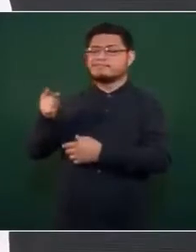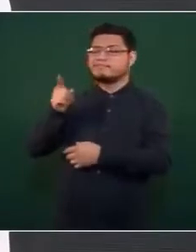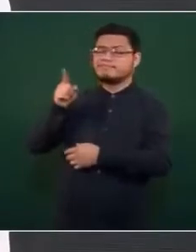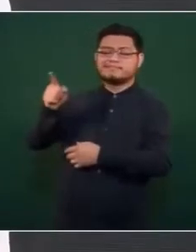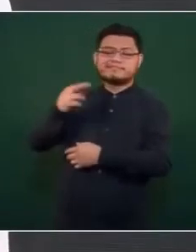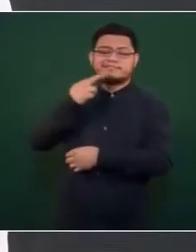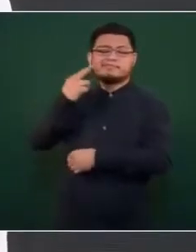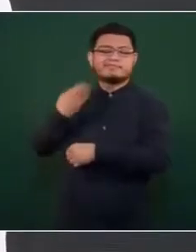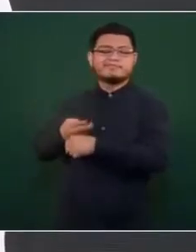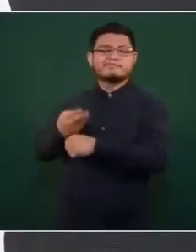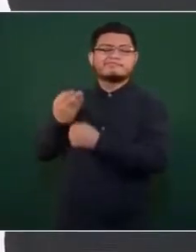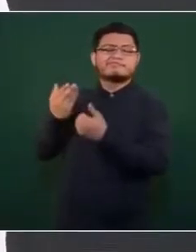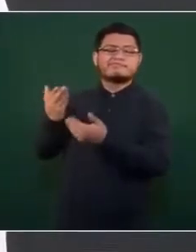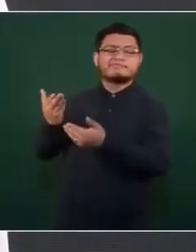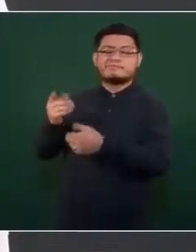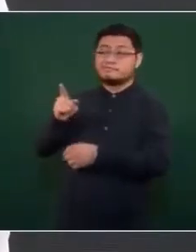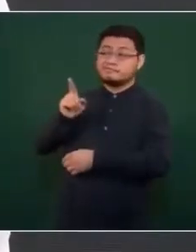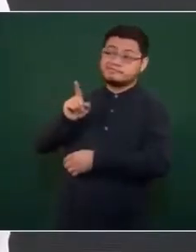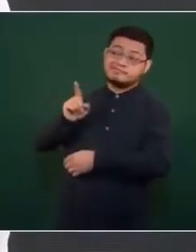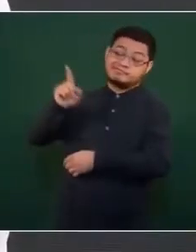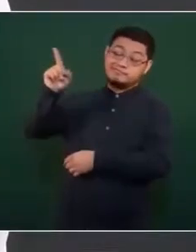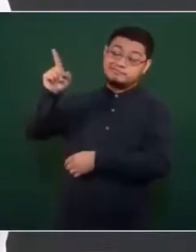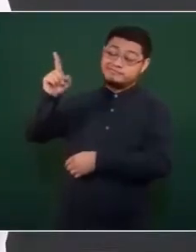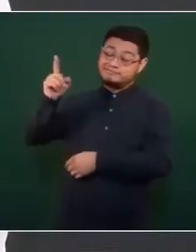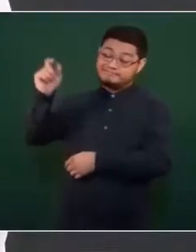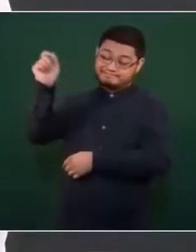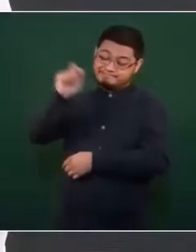99% de los juicios.